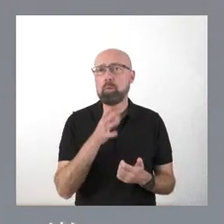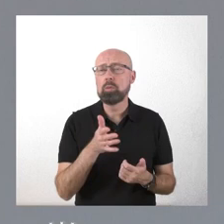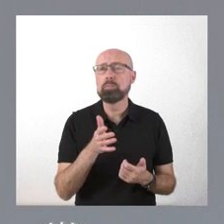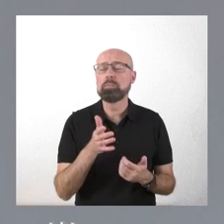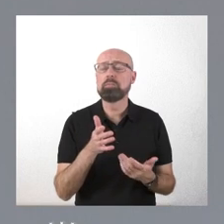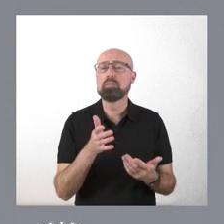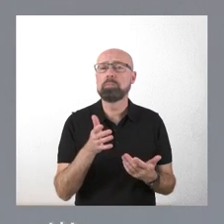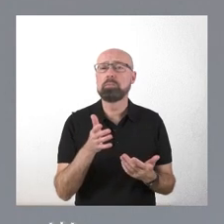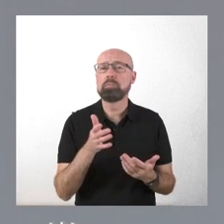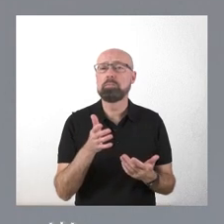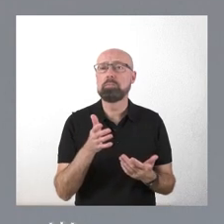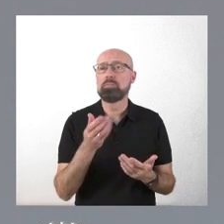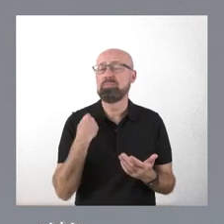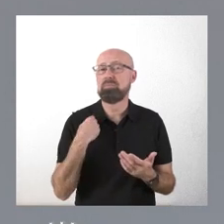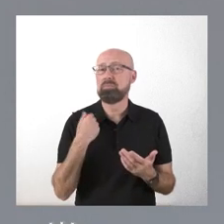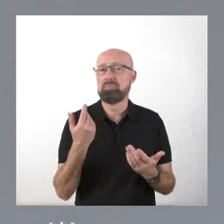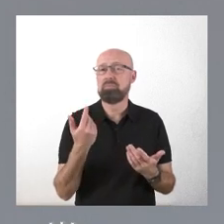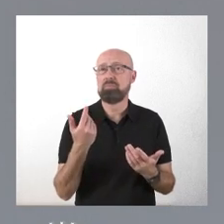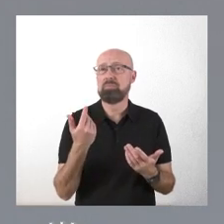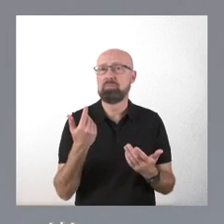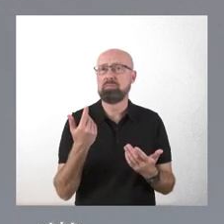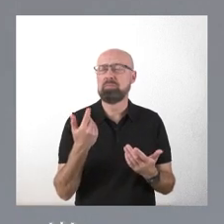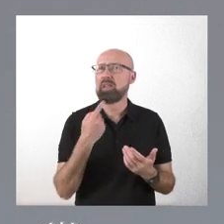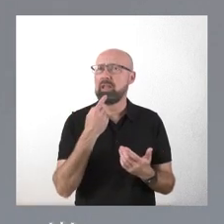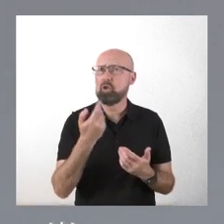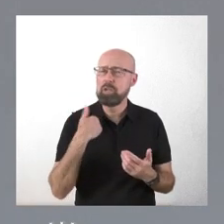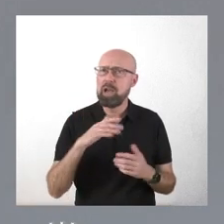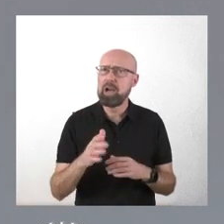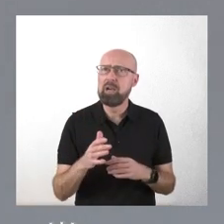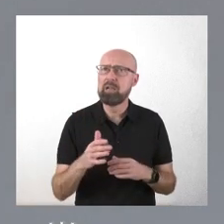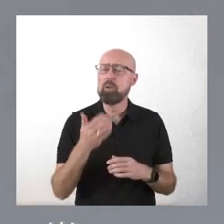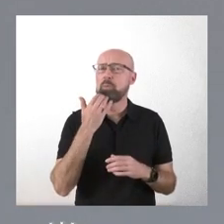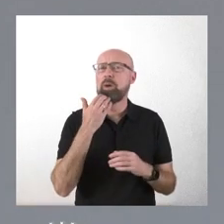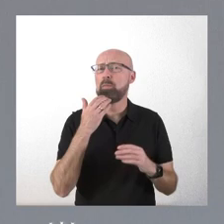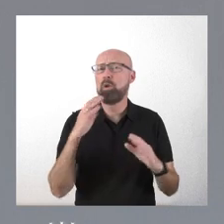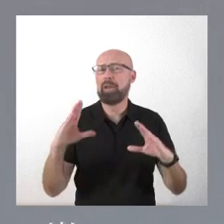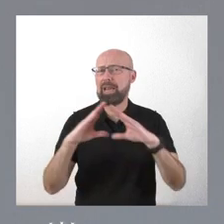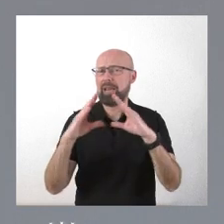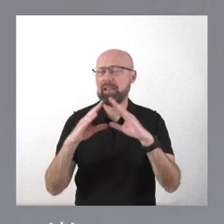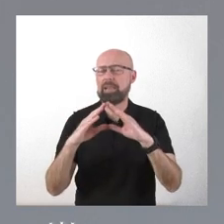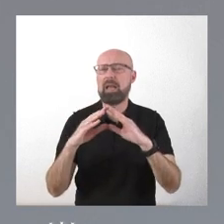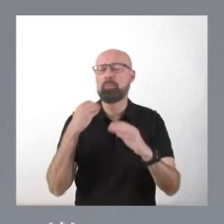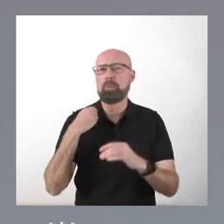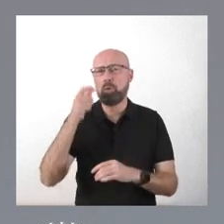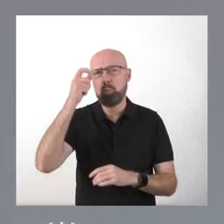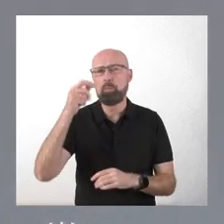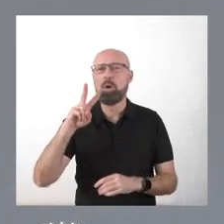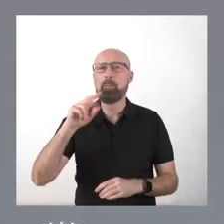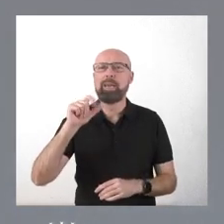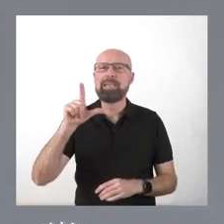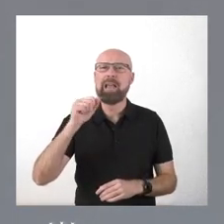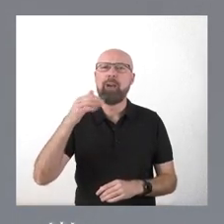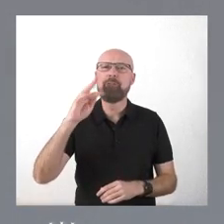con un templo, la anunciada se llama, ¿verdad?, de Villafranca del Bierzo, que prácticamente lo